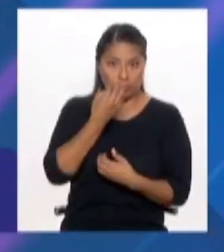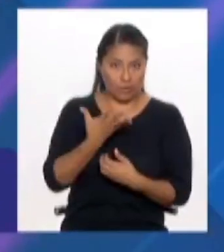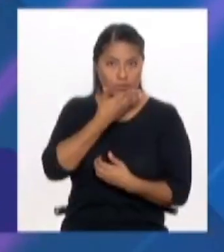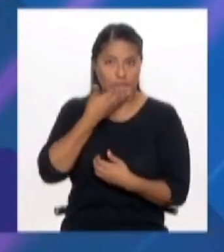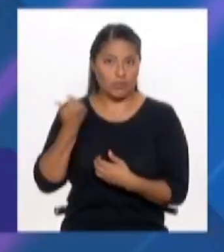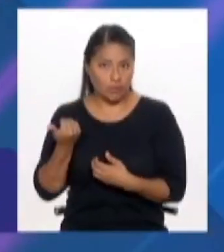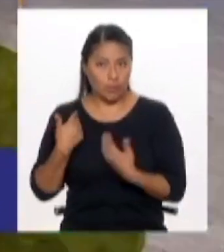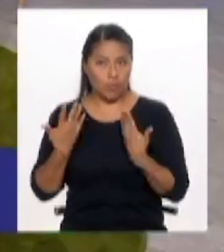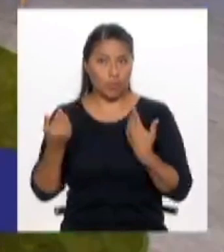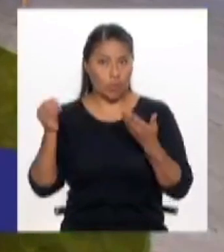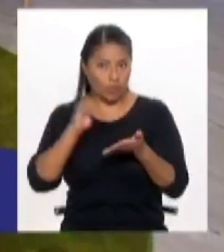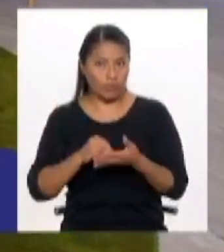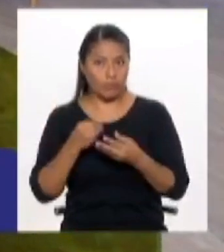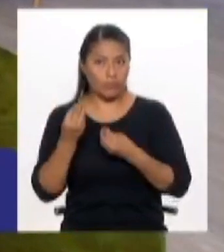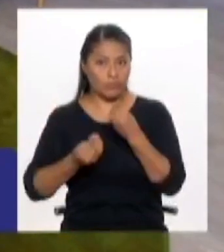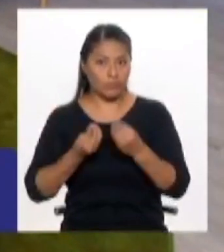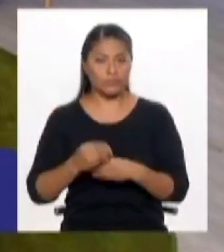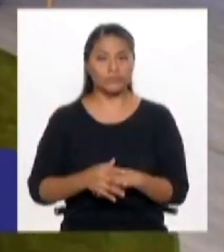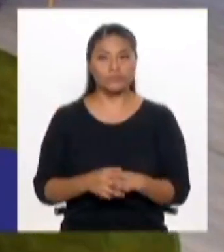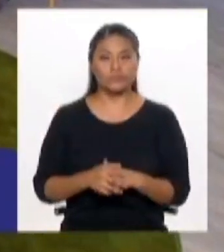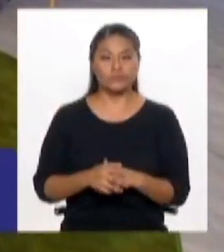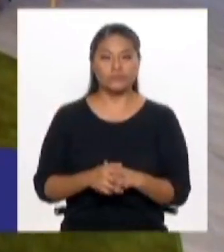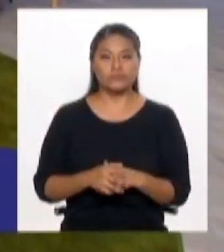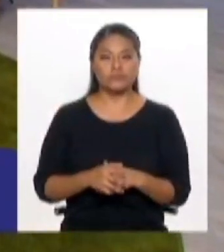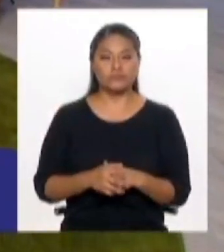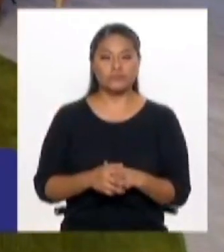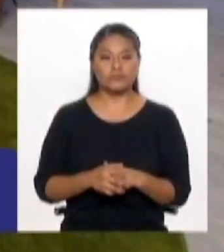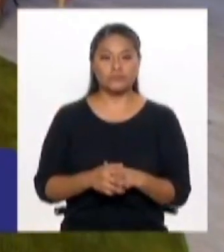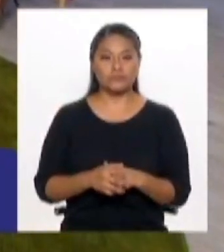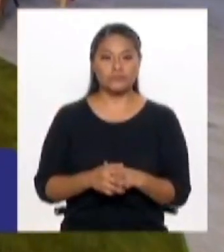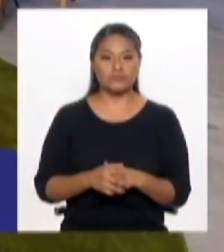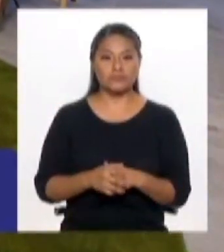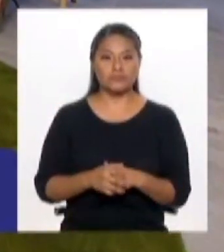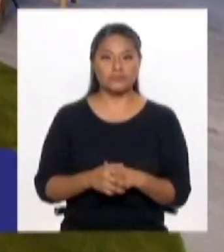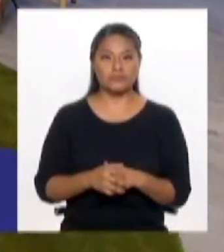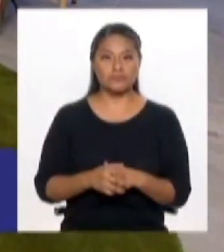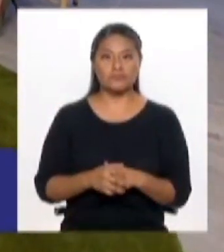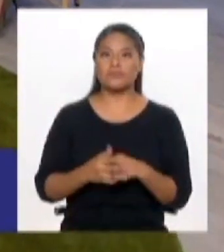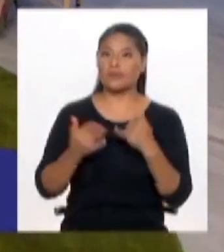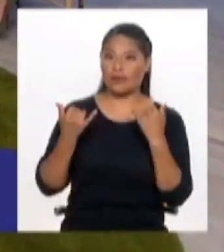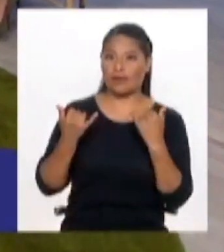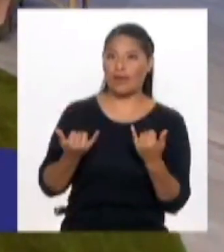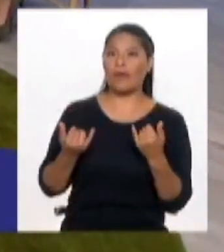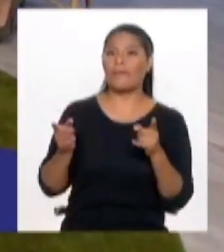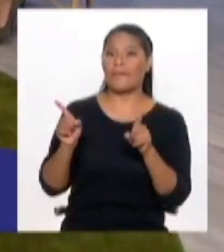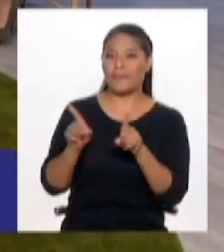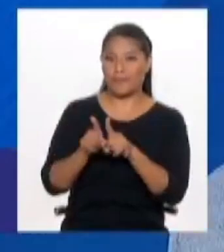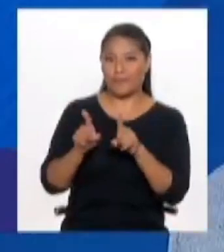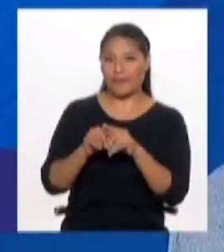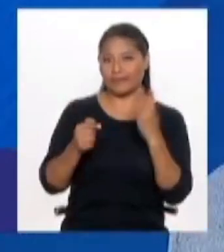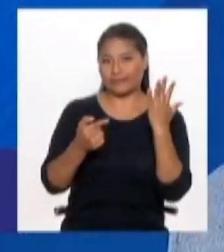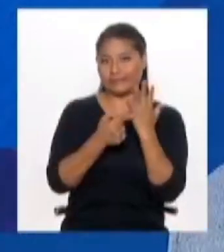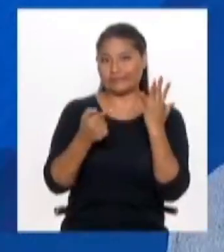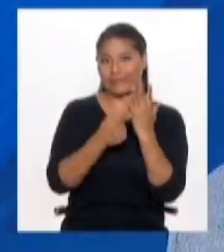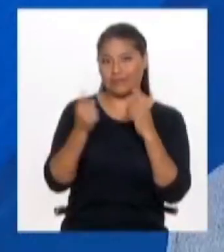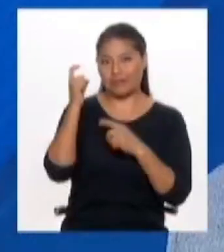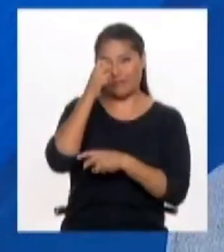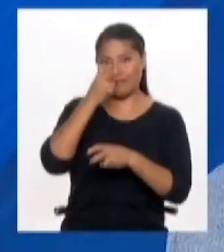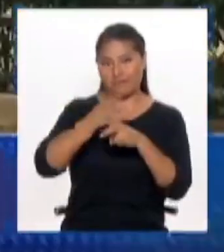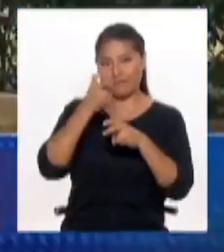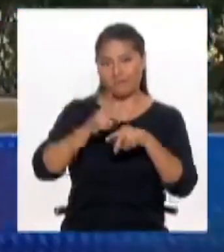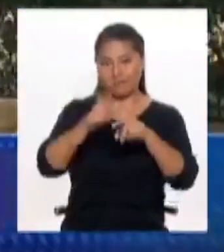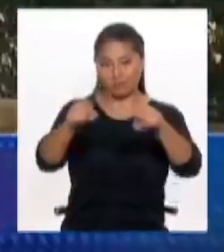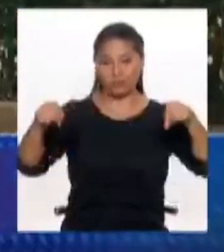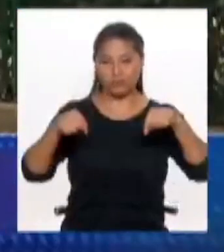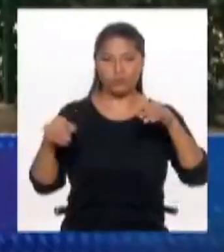la ponen en valor otra vez? Bueno, hay el riesgo técnico de que la arena genere problemas en todo el